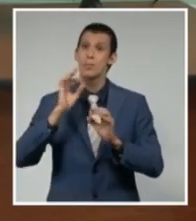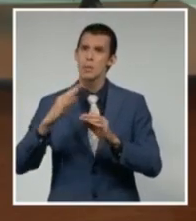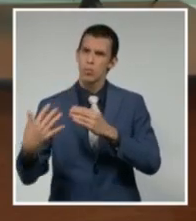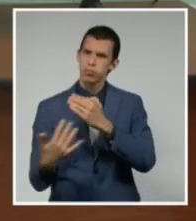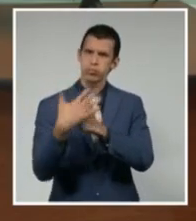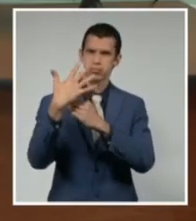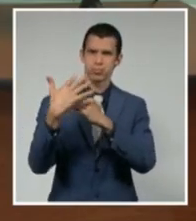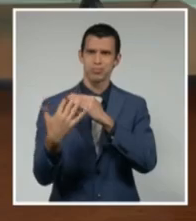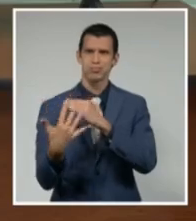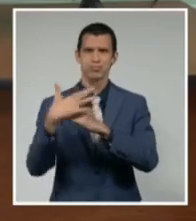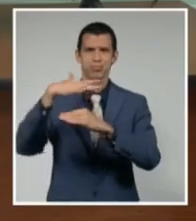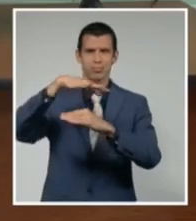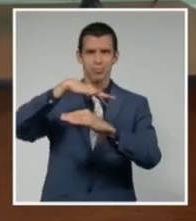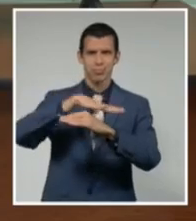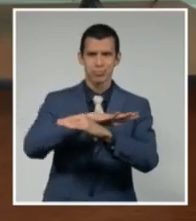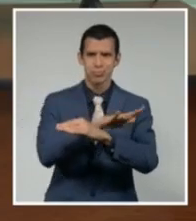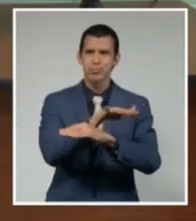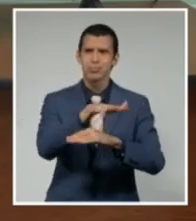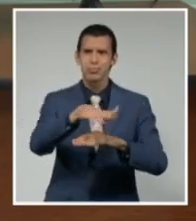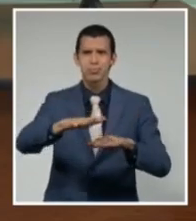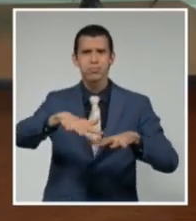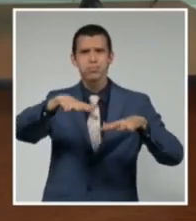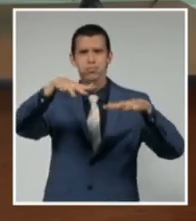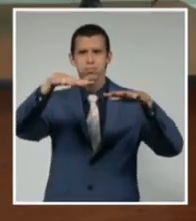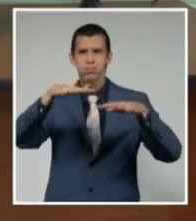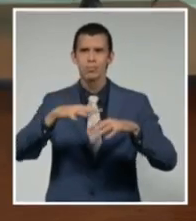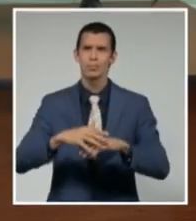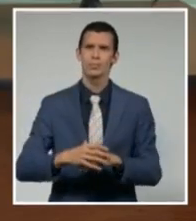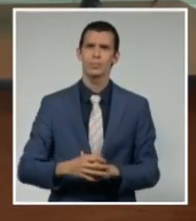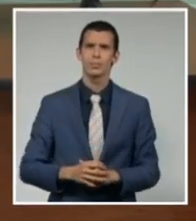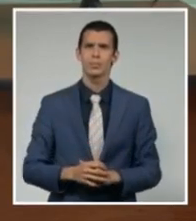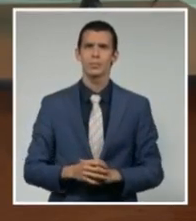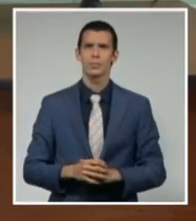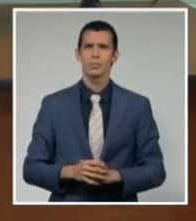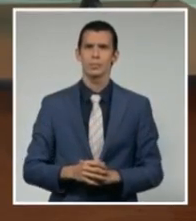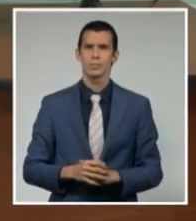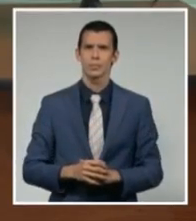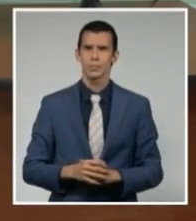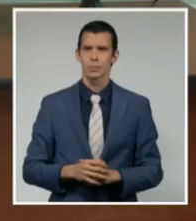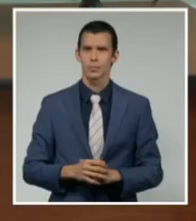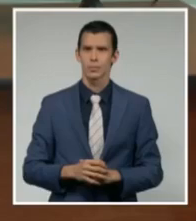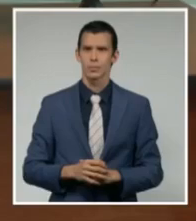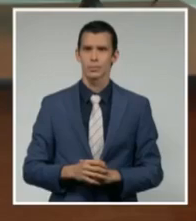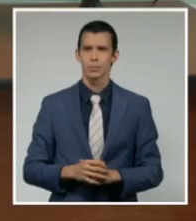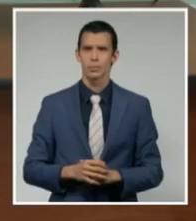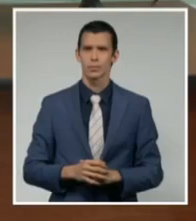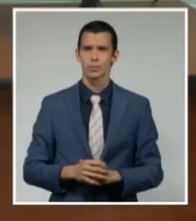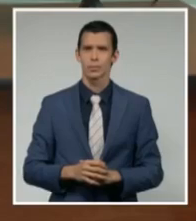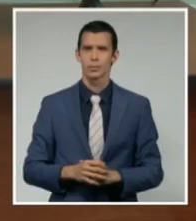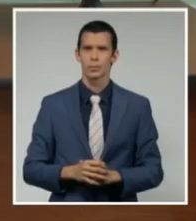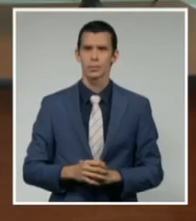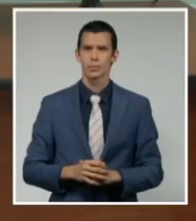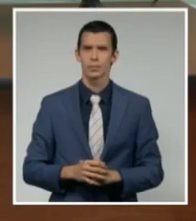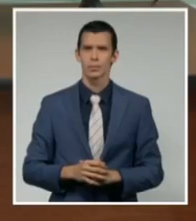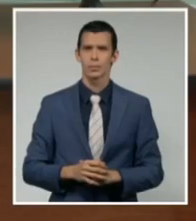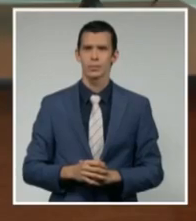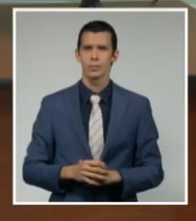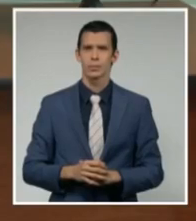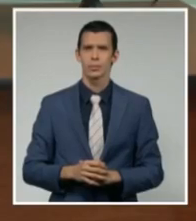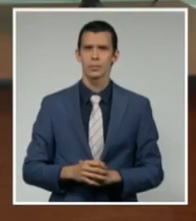Inundaciones costeras, no penetraciones normales. Inundaciones costeras ligeras desde Cabo Cruz a Punta de Maicí. Que es como se llama.